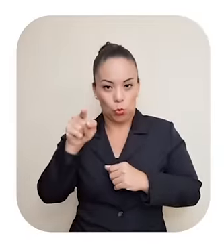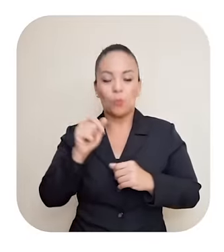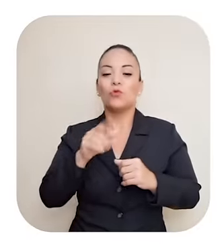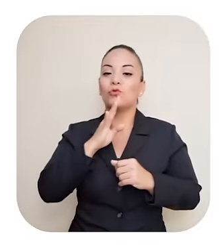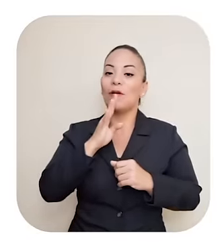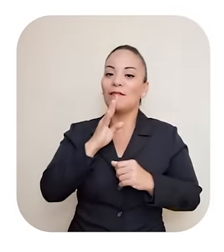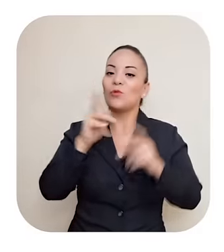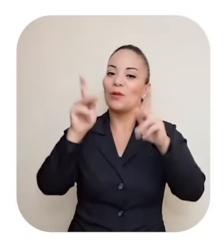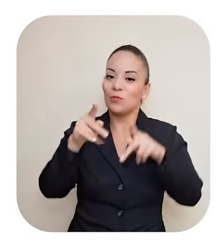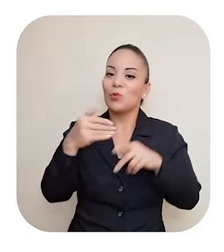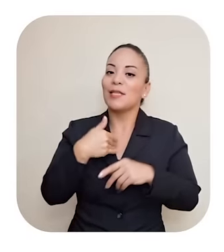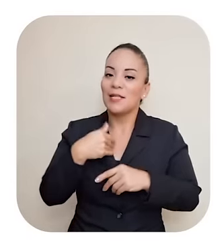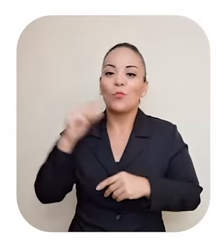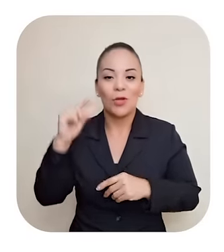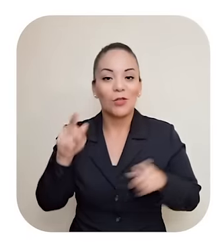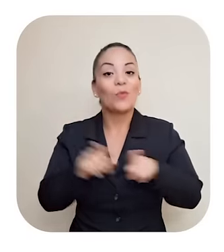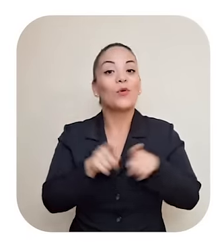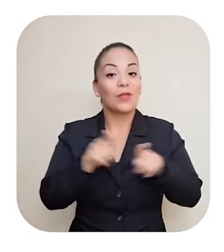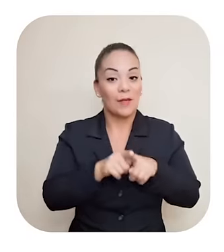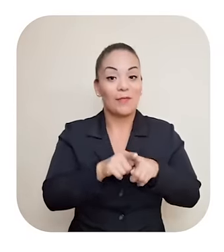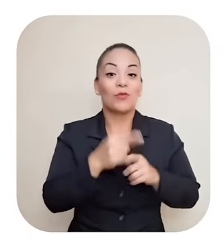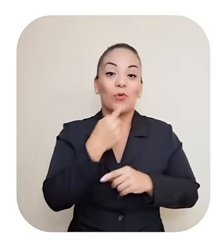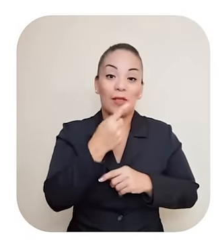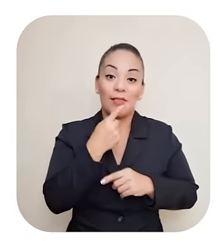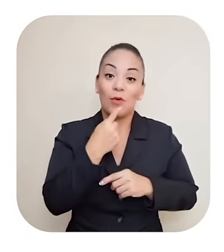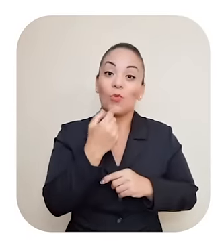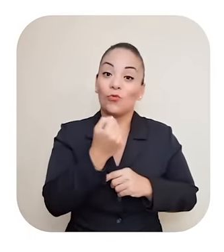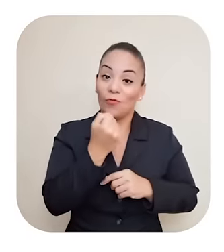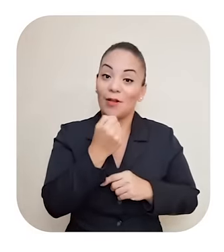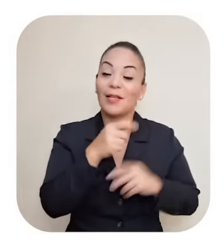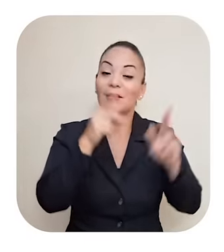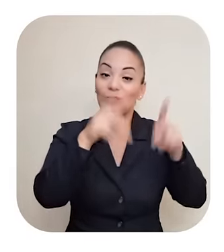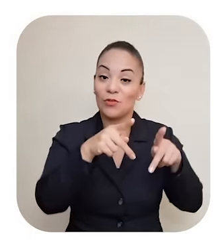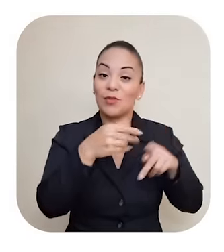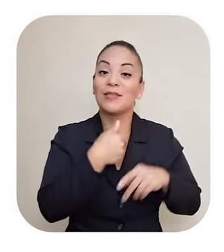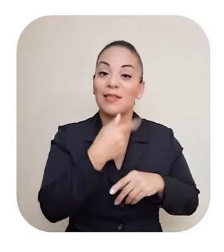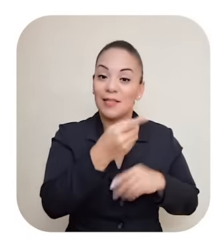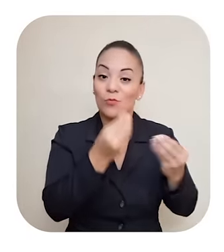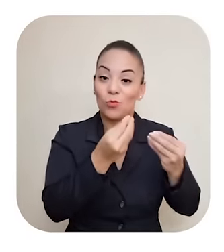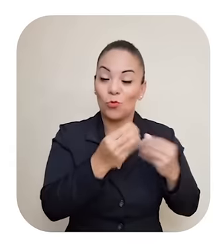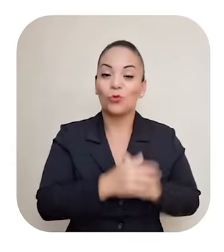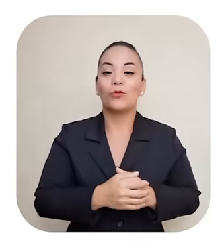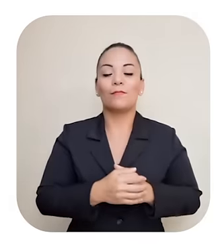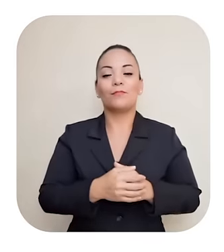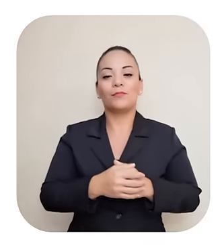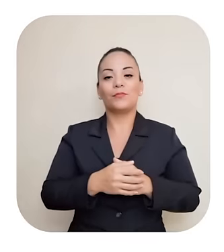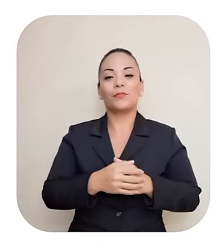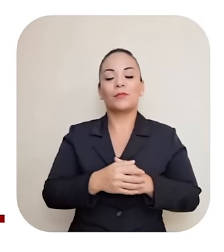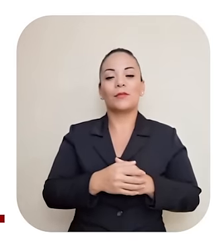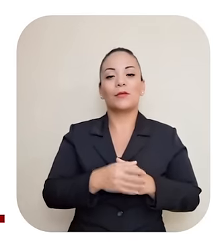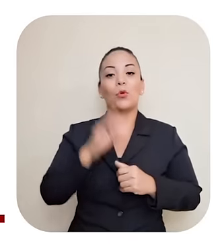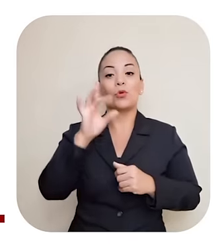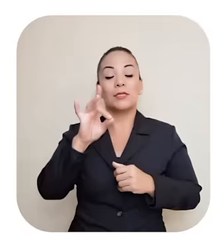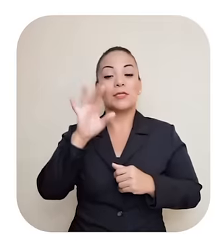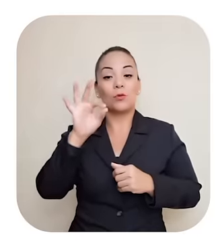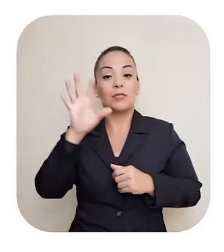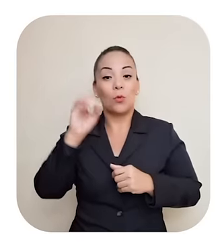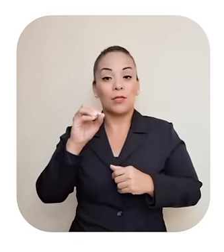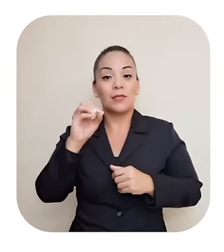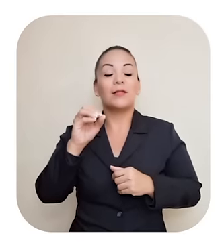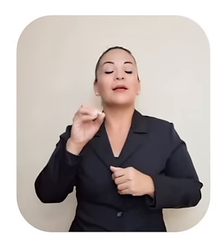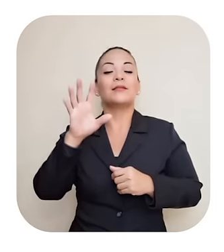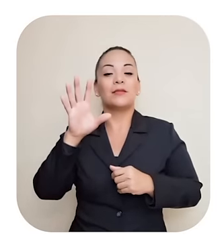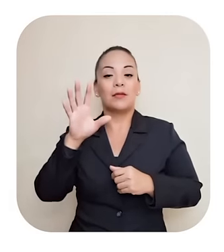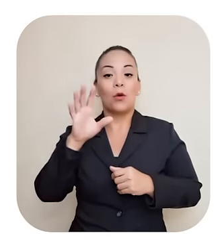estoy hablando Al que tiene poquito Pero le estoy hablando Más duro Al que tiene mucho Ahí están las cuentas ¿Qué más?